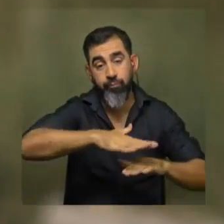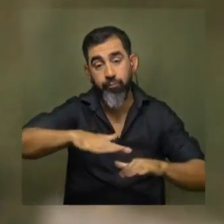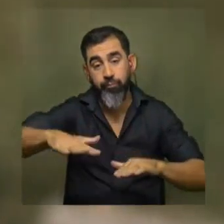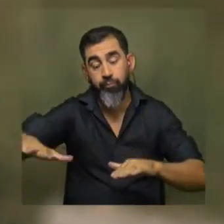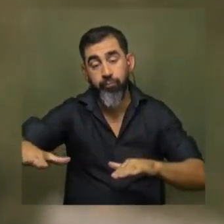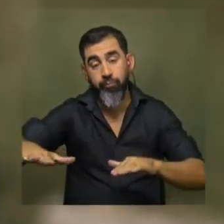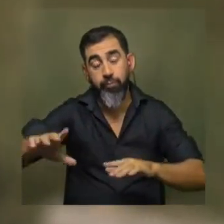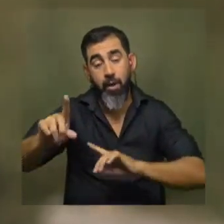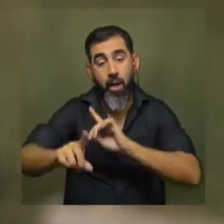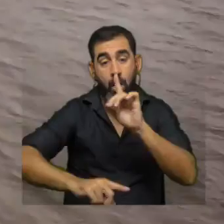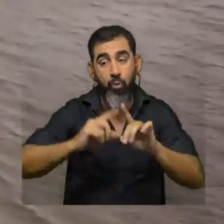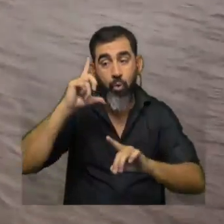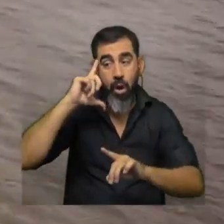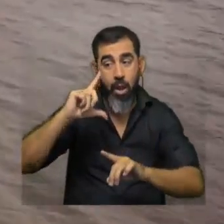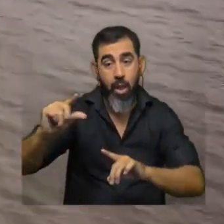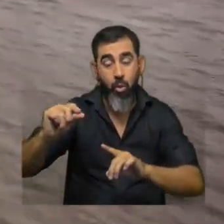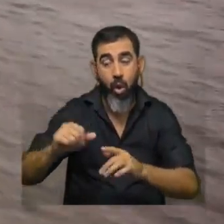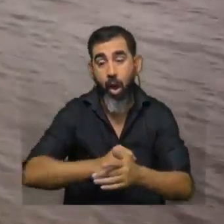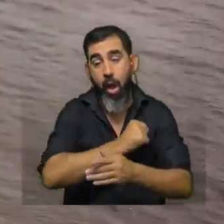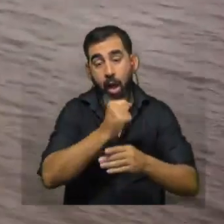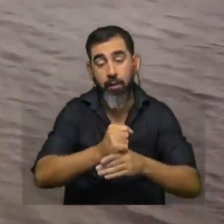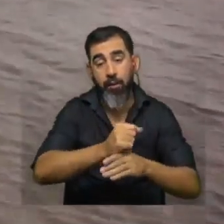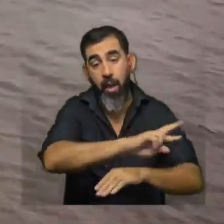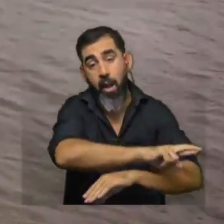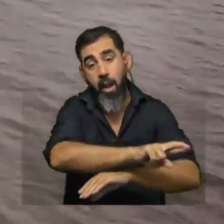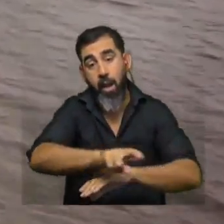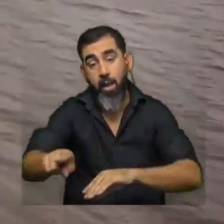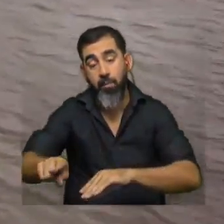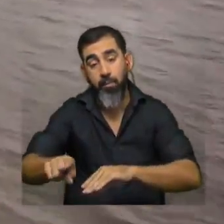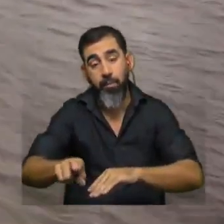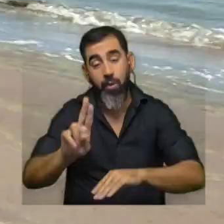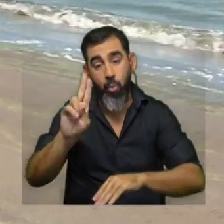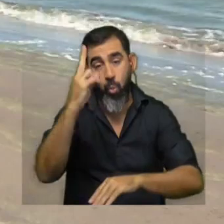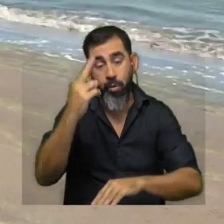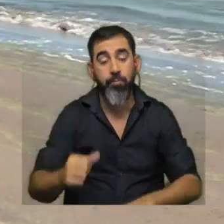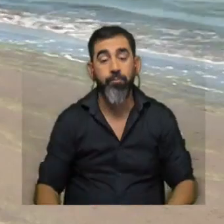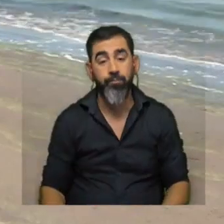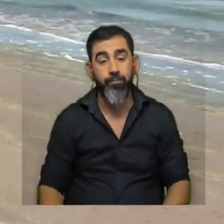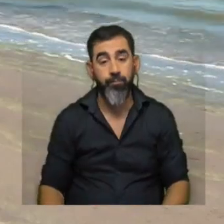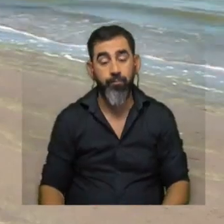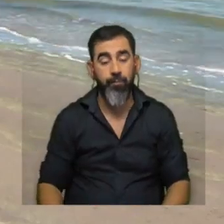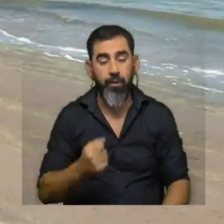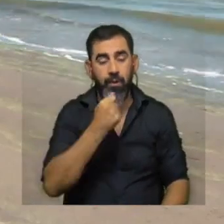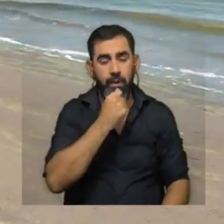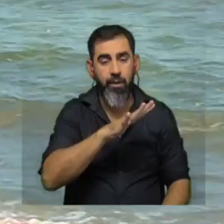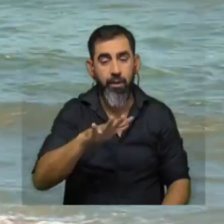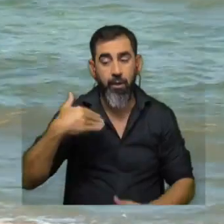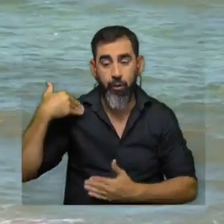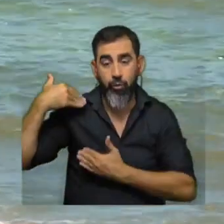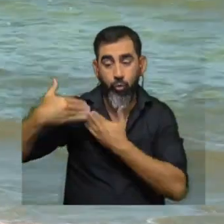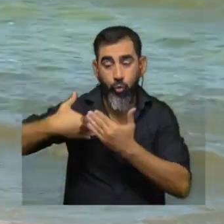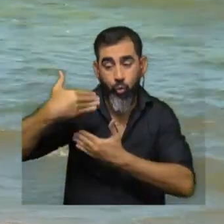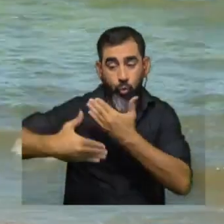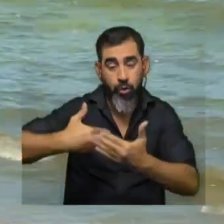embalses hidroeléctricos hasta la costa uruguaya. La evolución histórica que nosotros